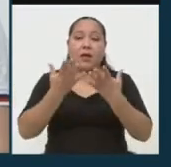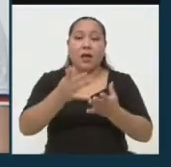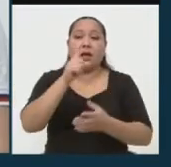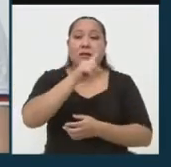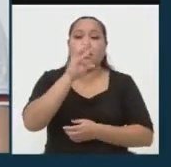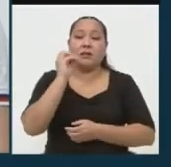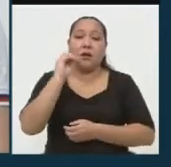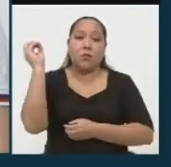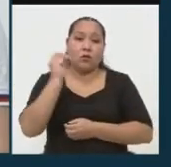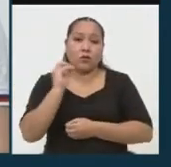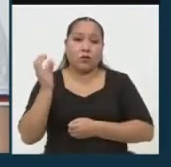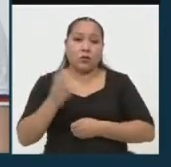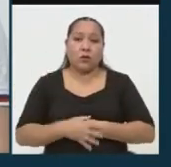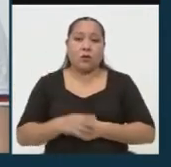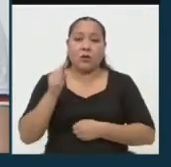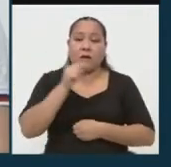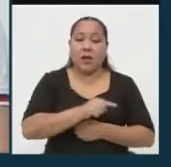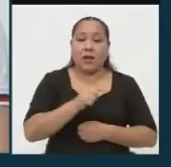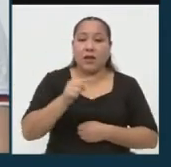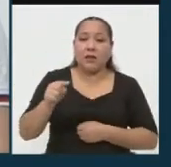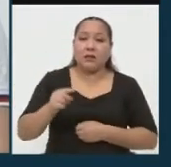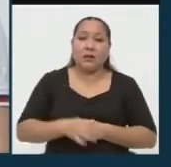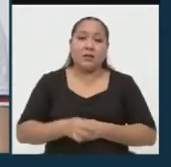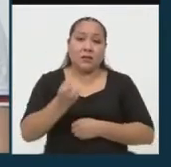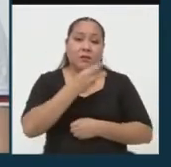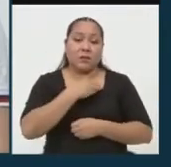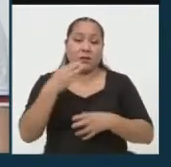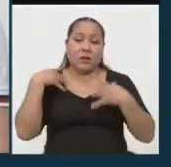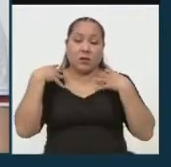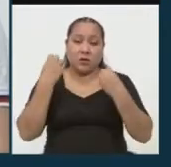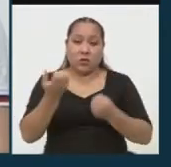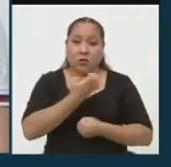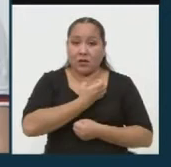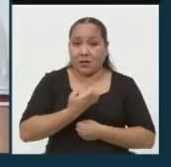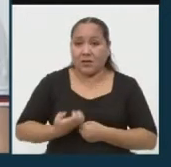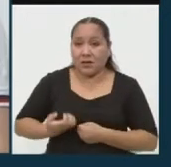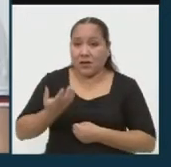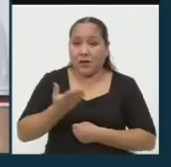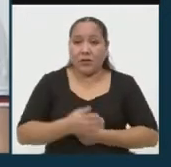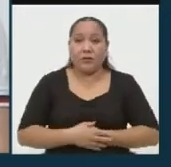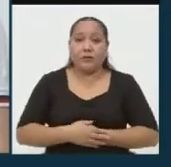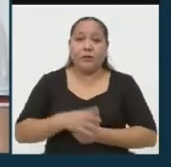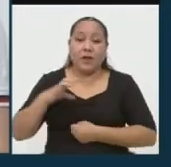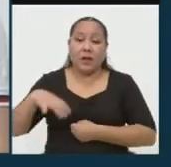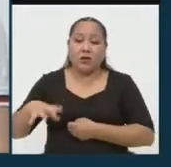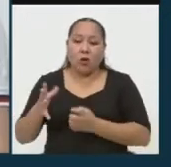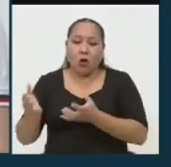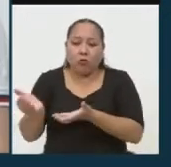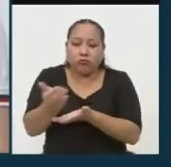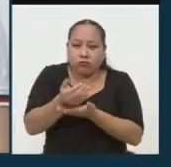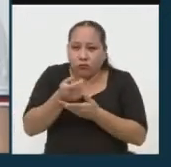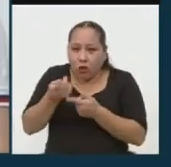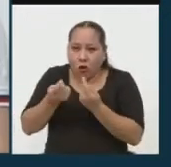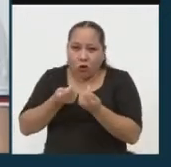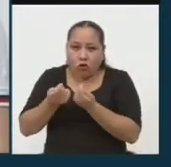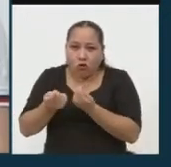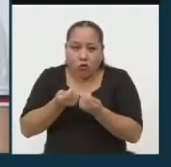100% de estas entidades estatales. Entonces, como tienen el monopolio, ellos